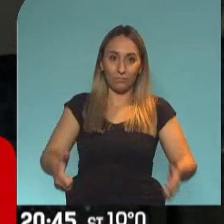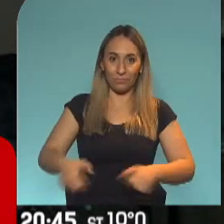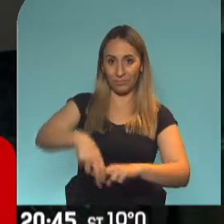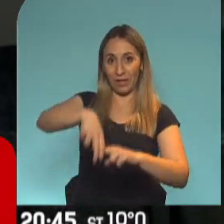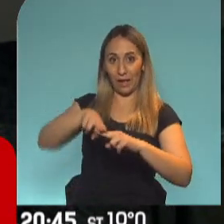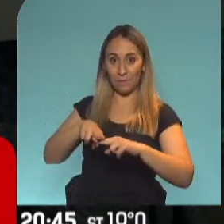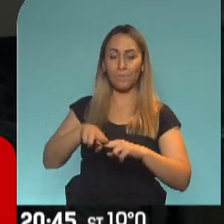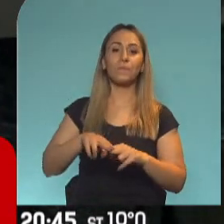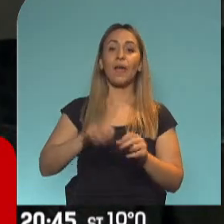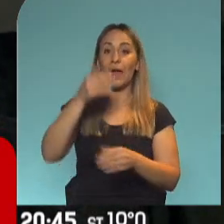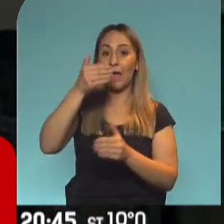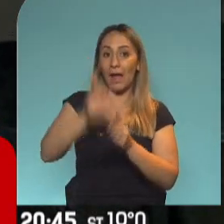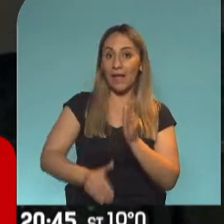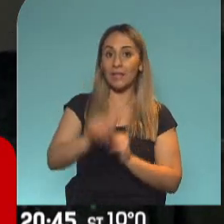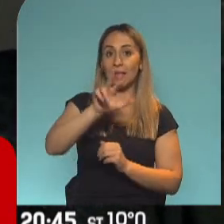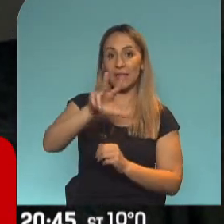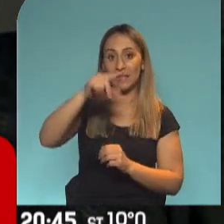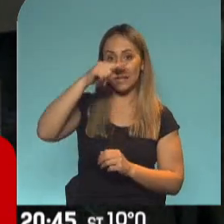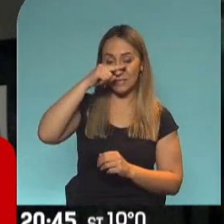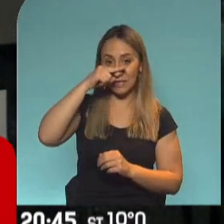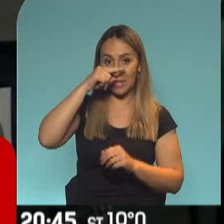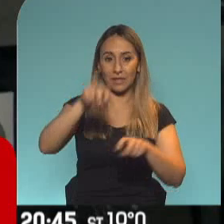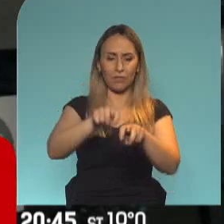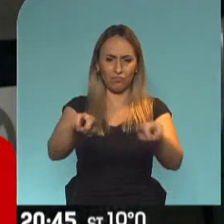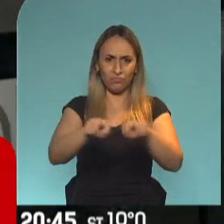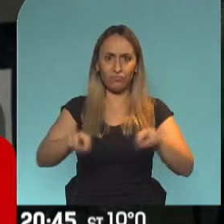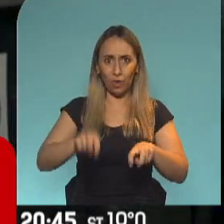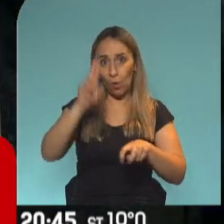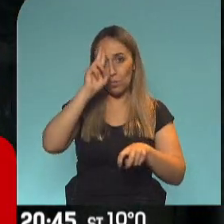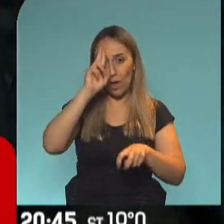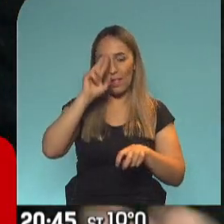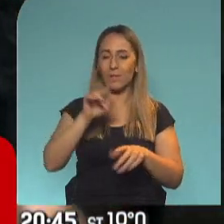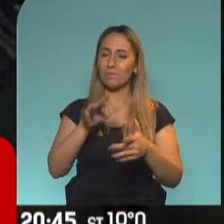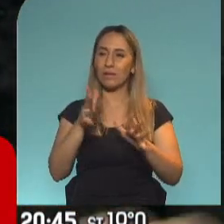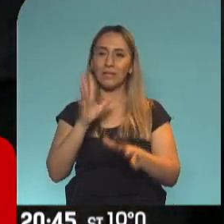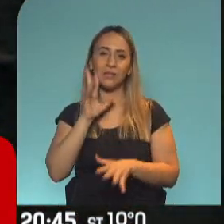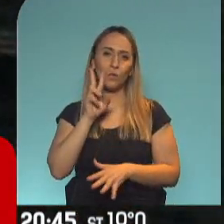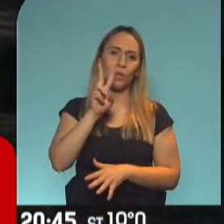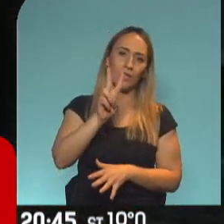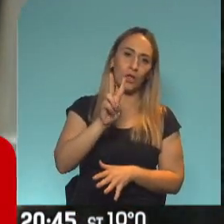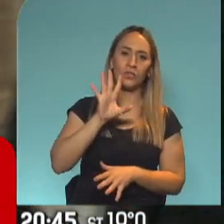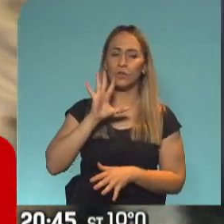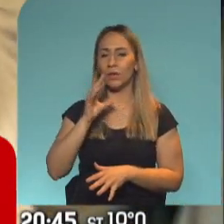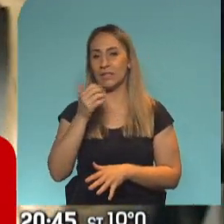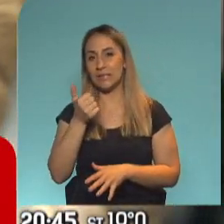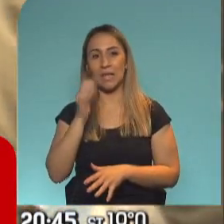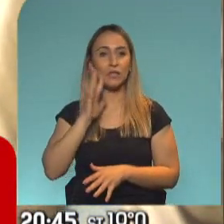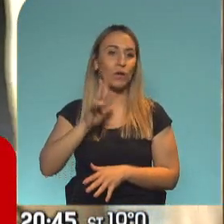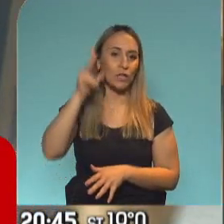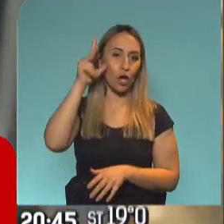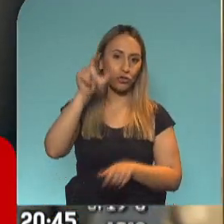permite hasta 37 butacas ocupadas. Esta es una unidad que puede tener entre 52, 56 y 58 unidades.